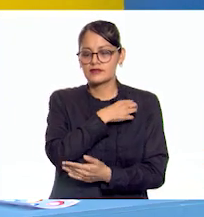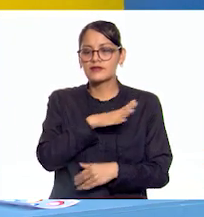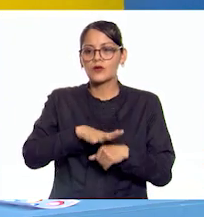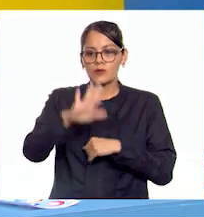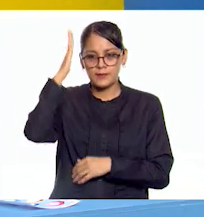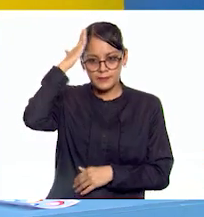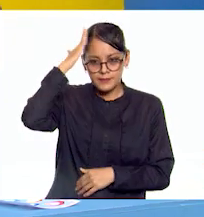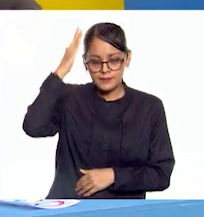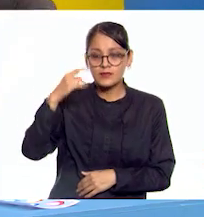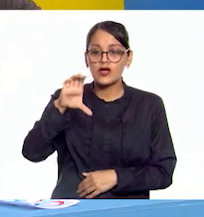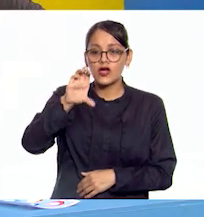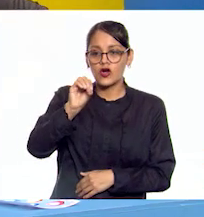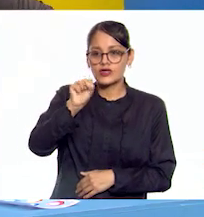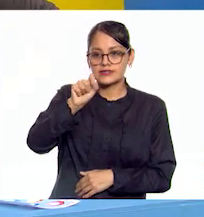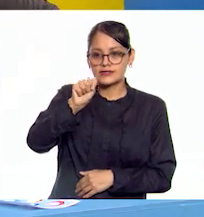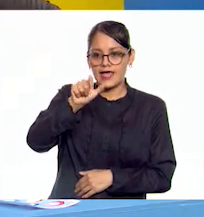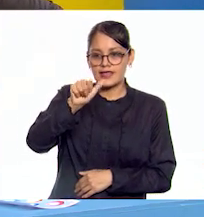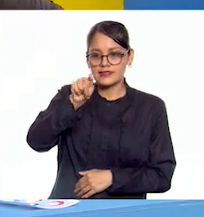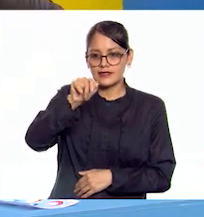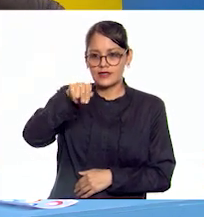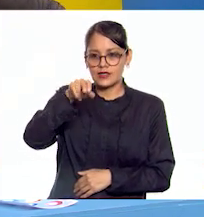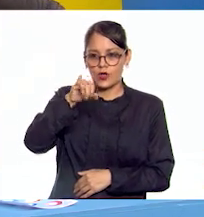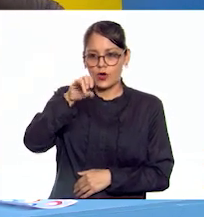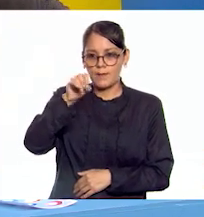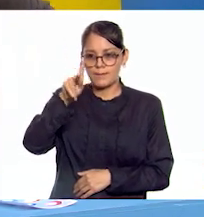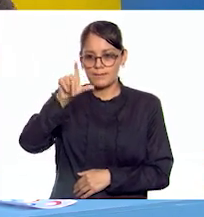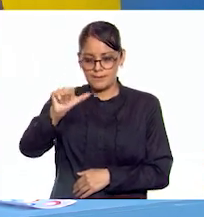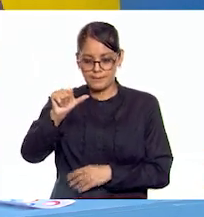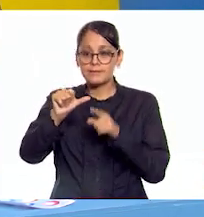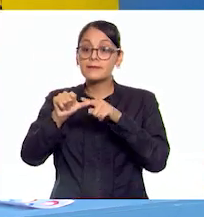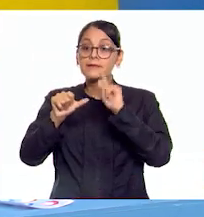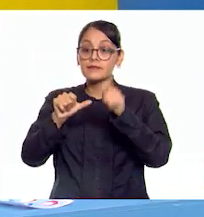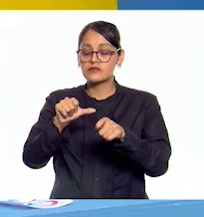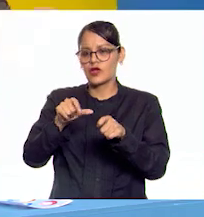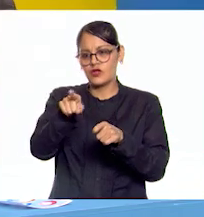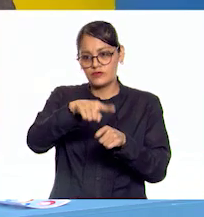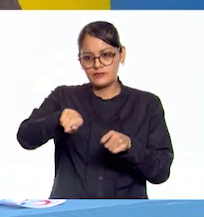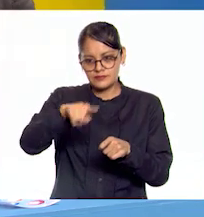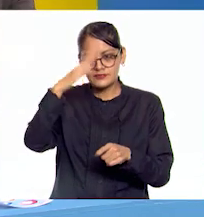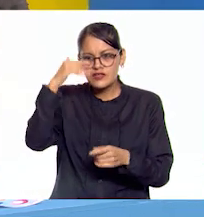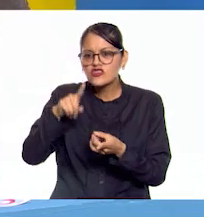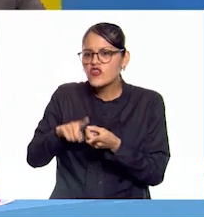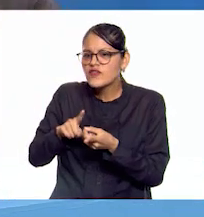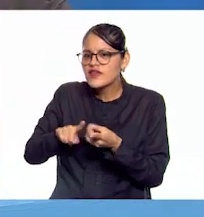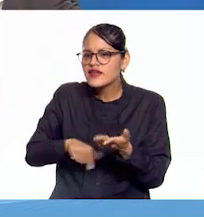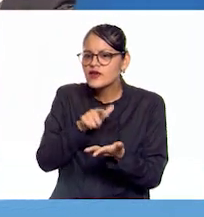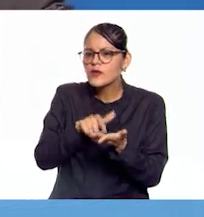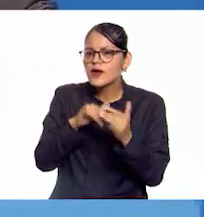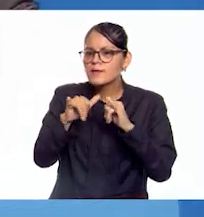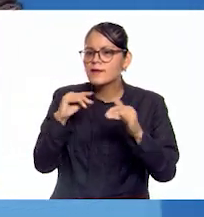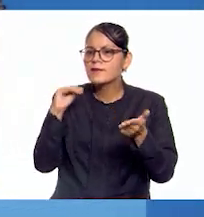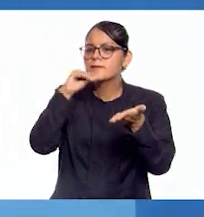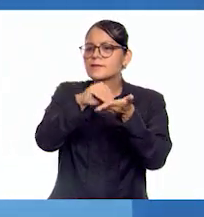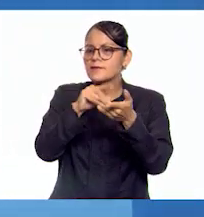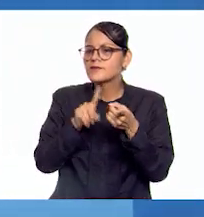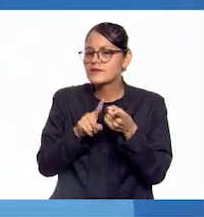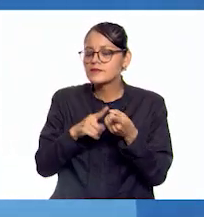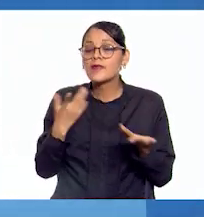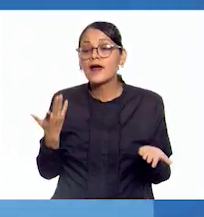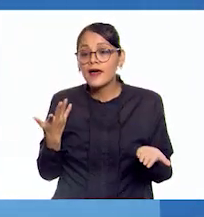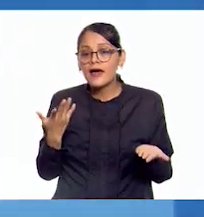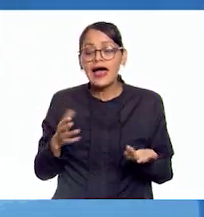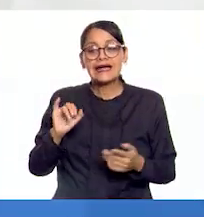Constantinopla, la cual, por cierto, Jenny, todavía debes indicar en el mapa. Es cierto,